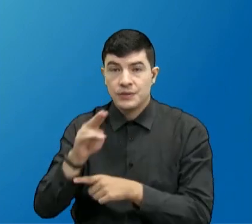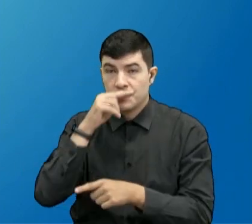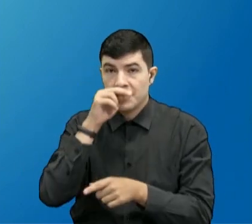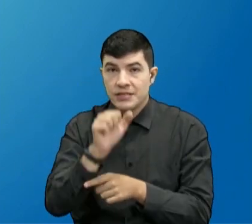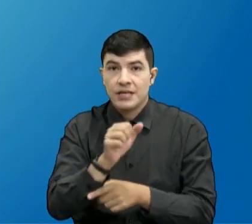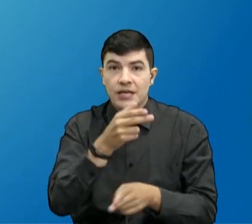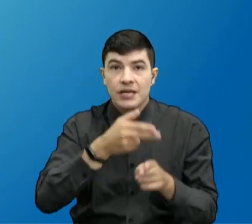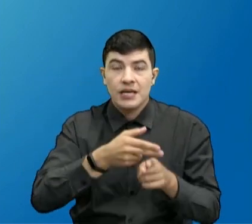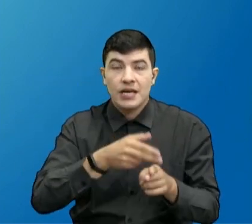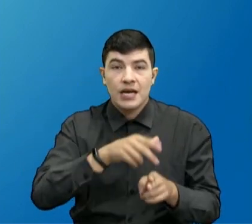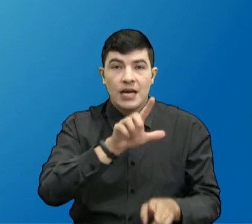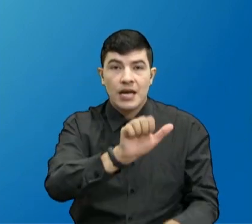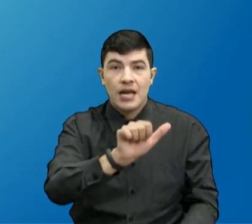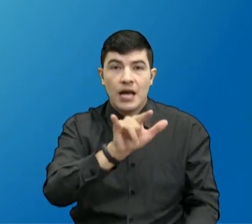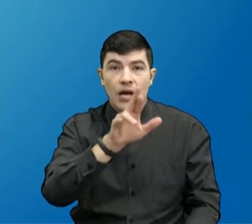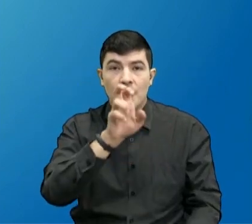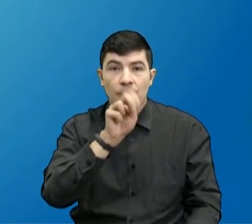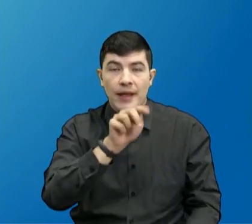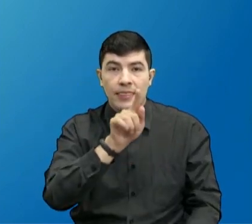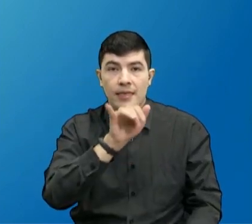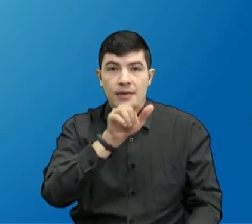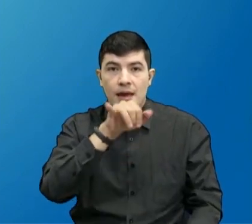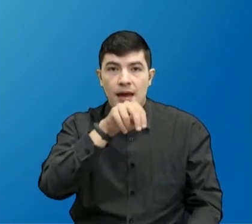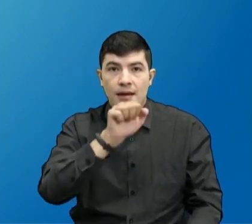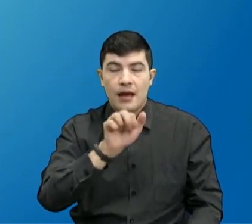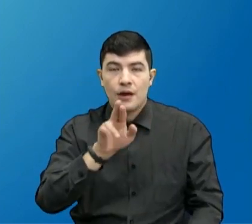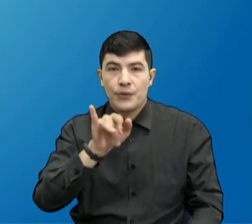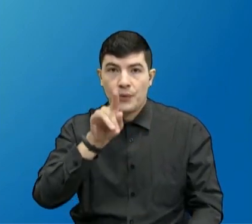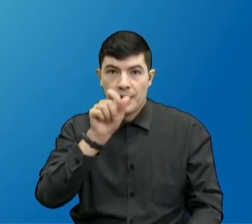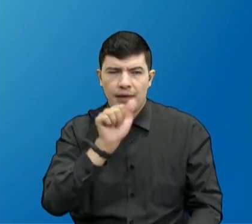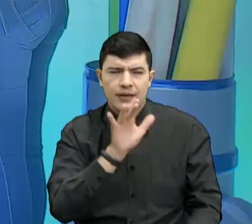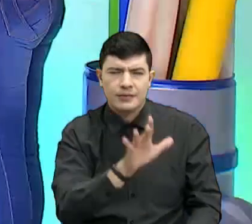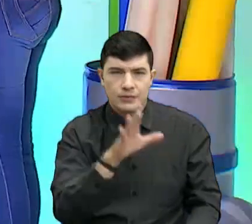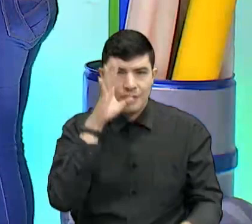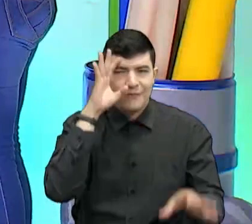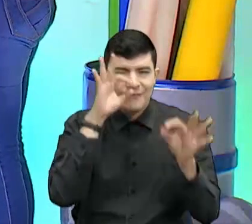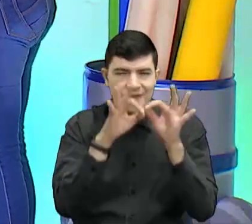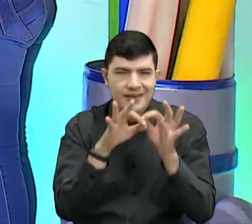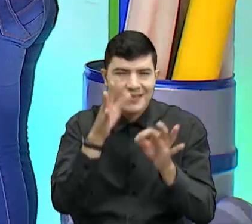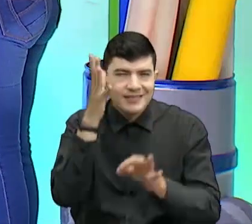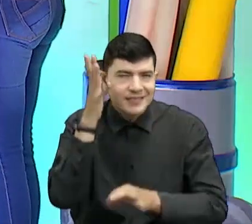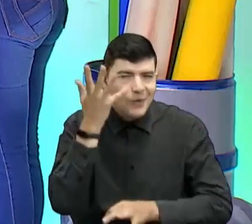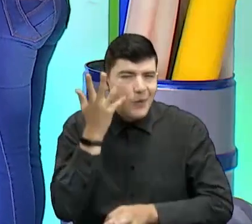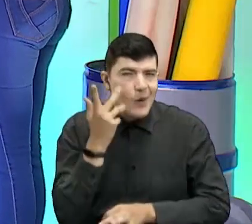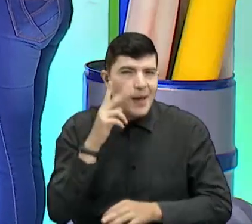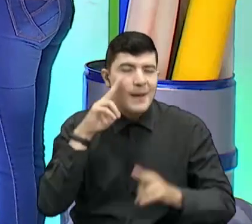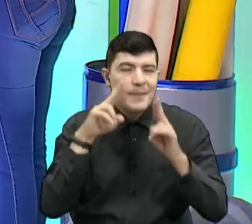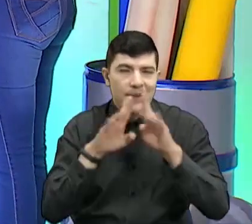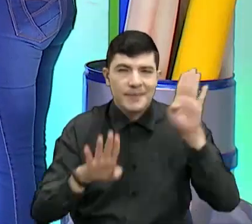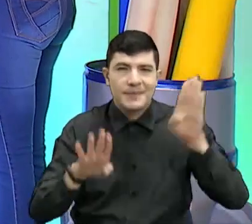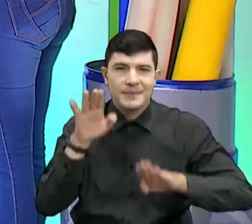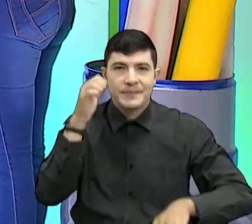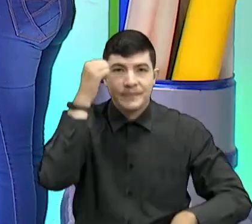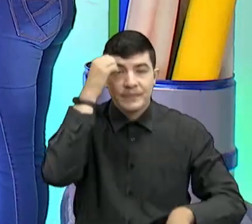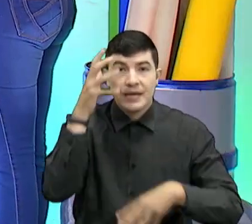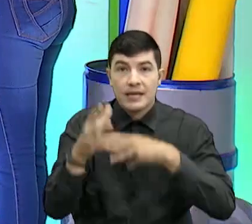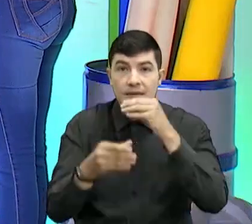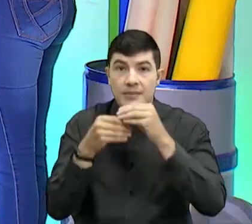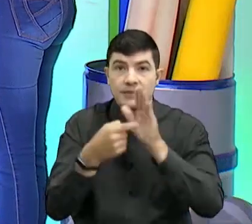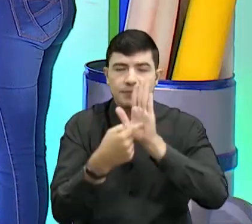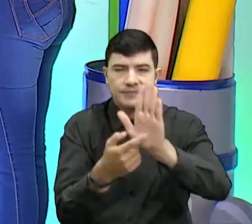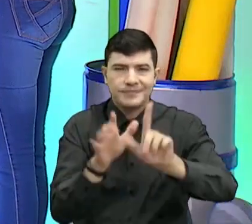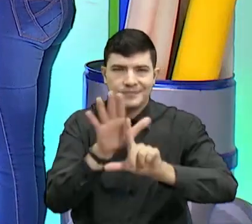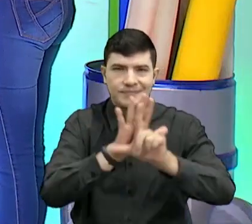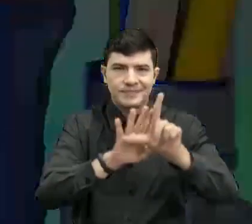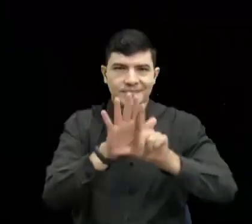Lauren Tatiana Rueda, otra fiel televidente de nuestro programa. Y un videíto más que tenemos por allí. Vamos a